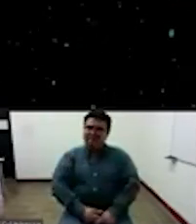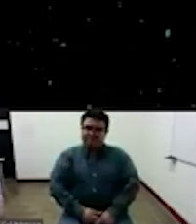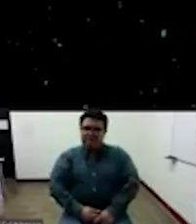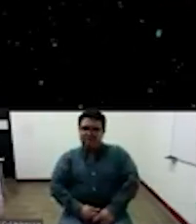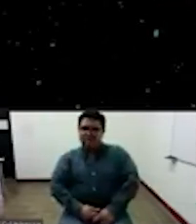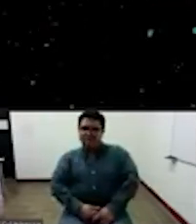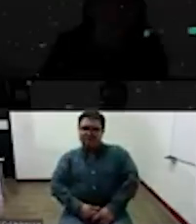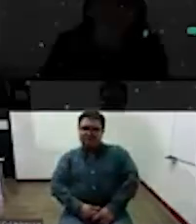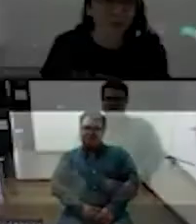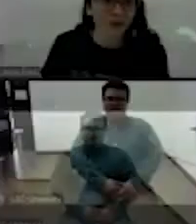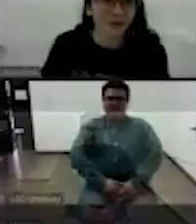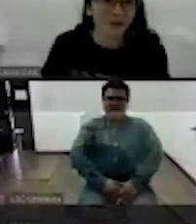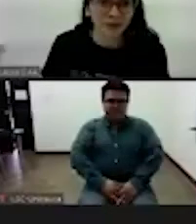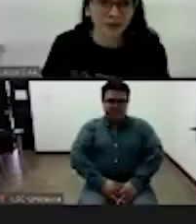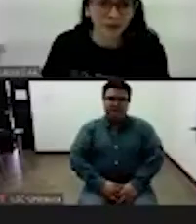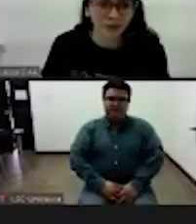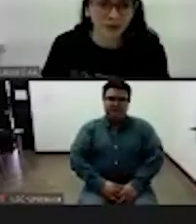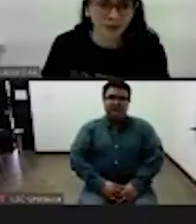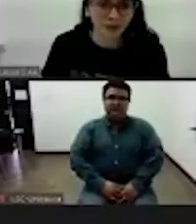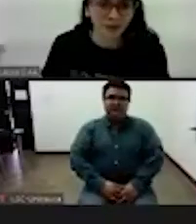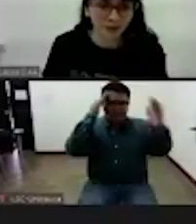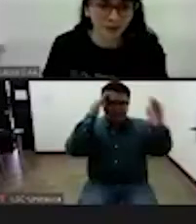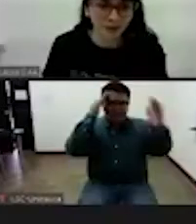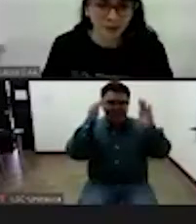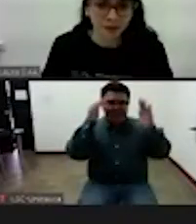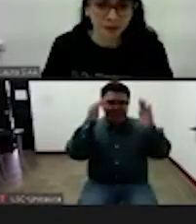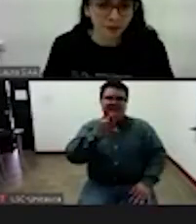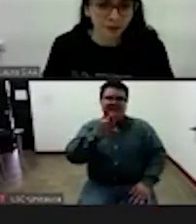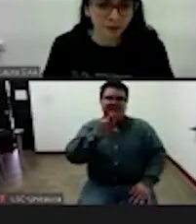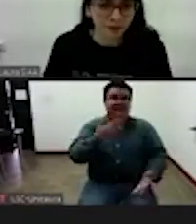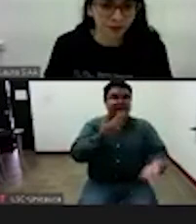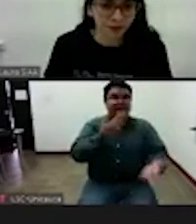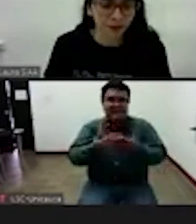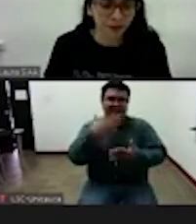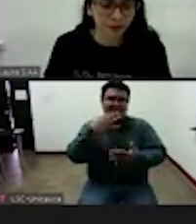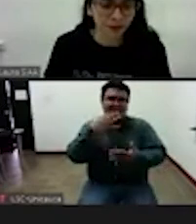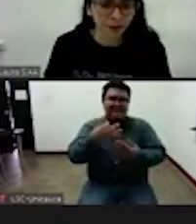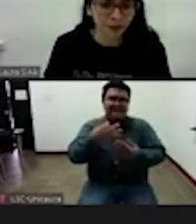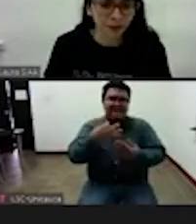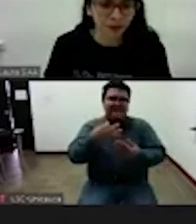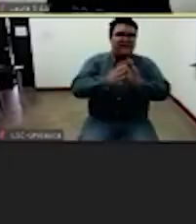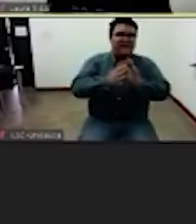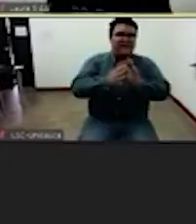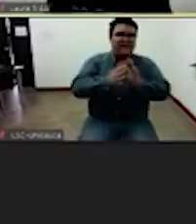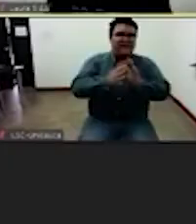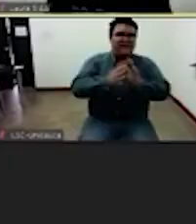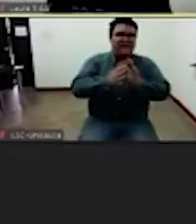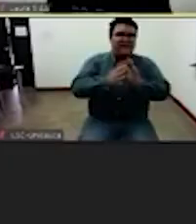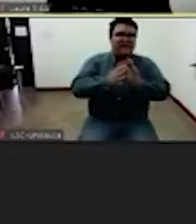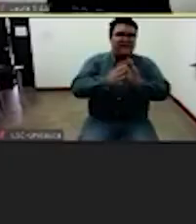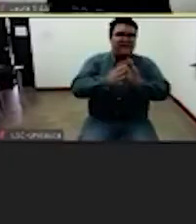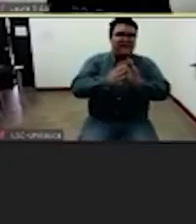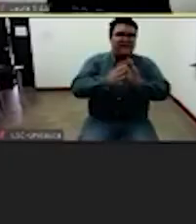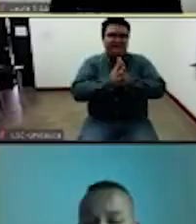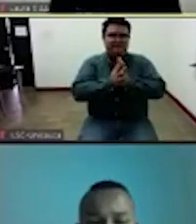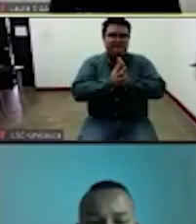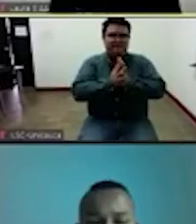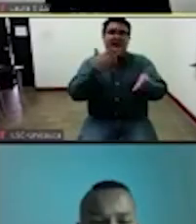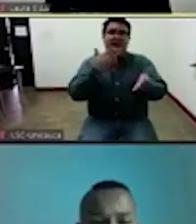hola la hora muchísimas gracias a ustedes muchísimas gracias a la facultad de arte